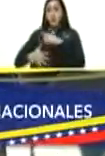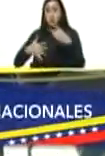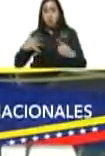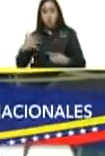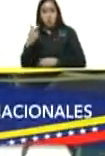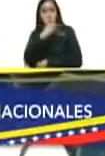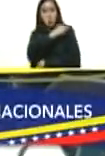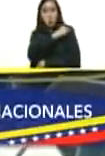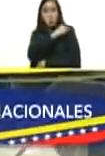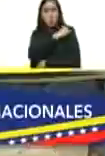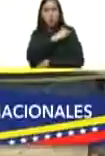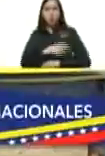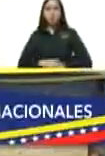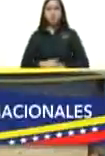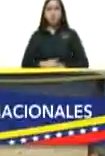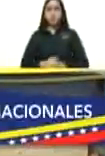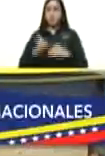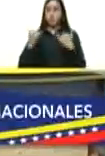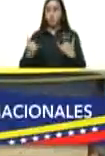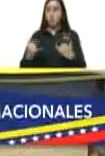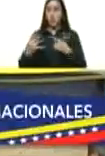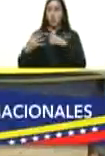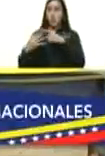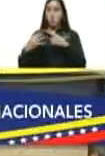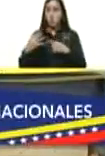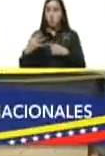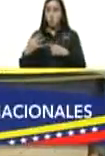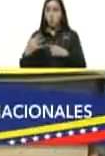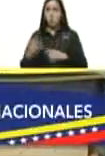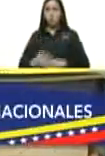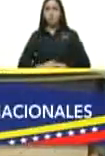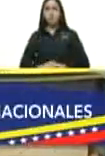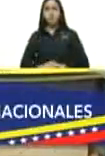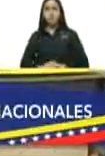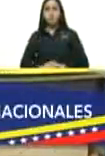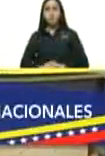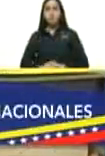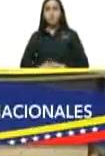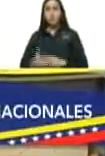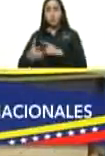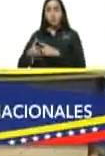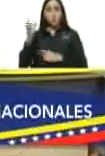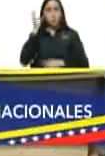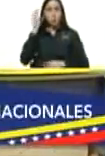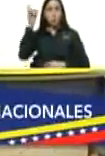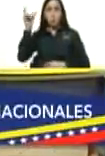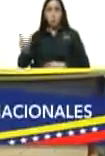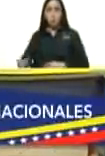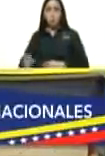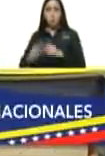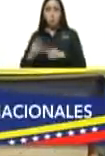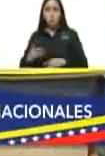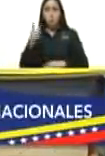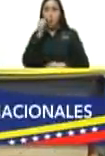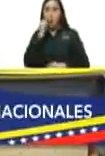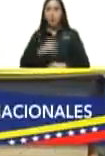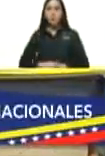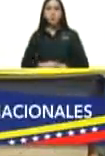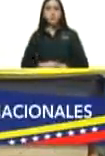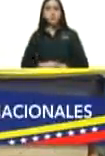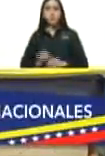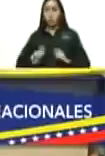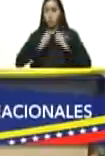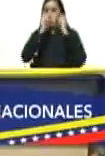en este caso cuatro rectores y una rectora fueron postulados